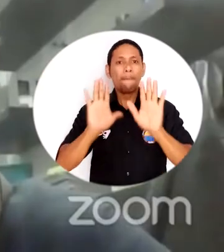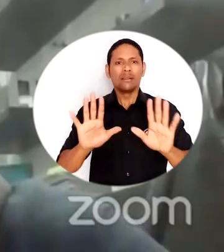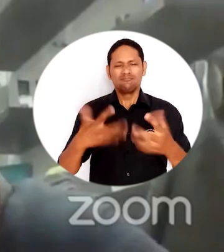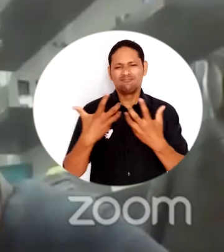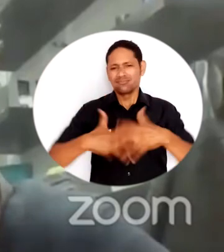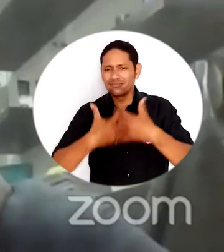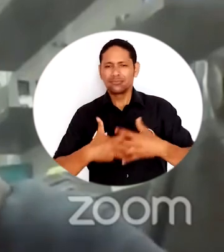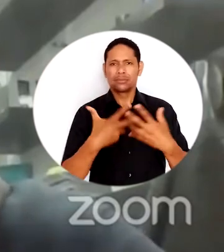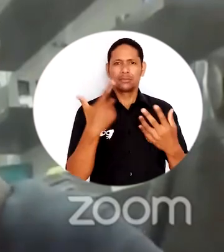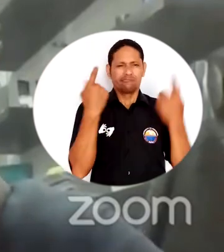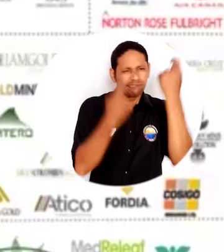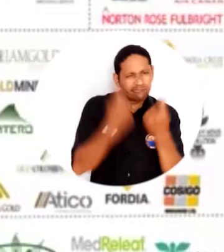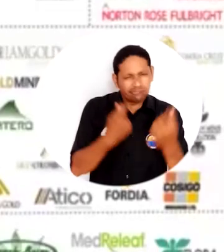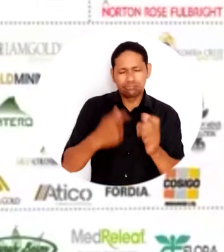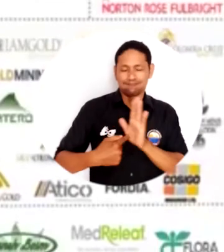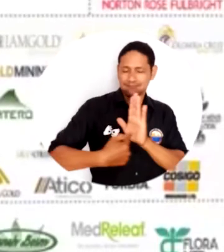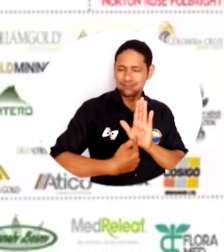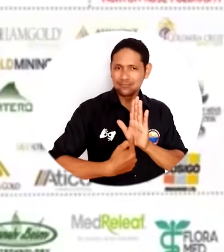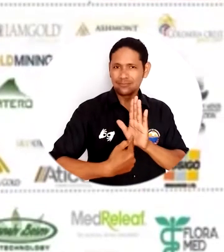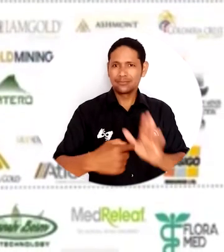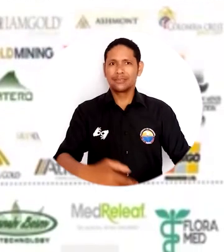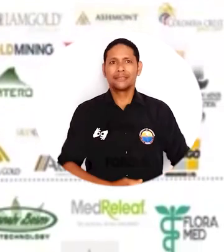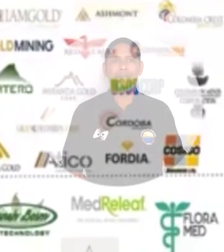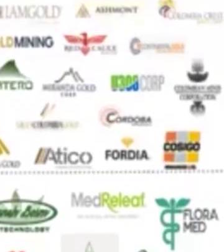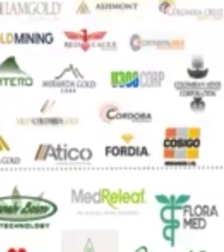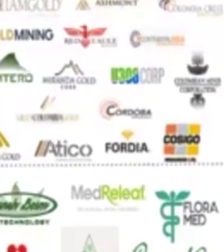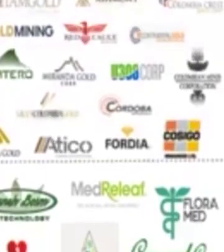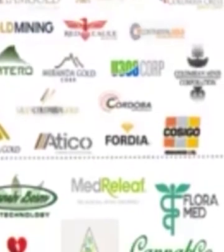internacionales de la Facultad de Ciencias Empresariales y Económicas.